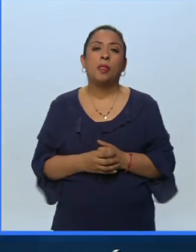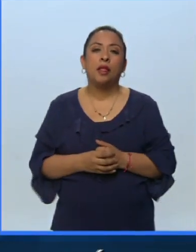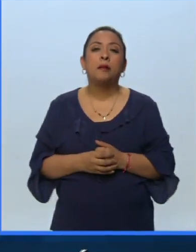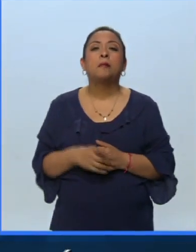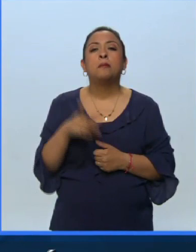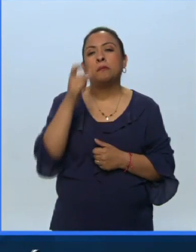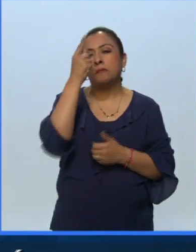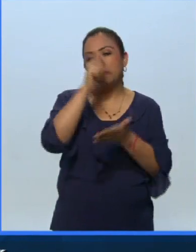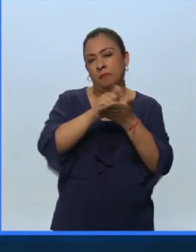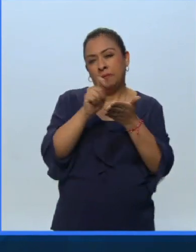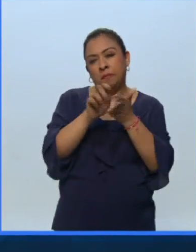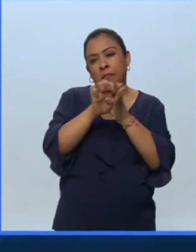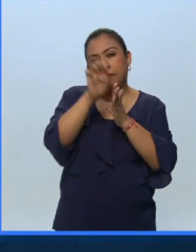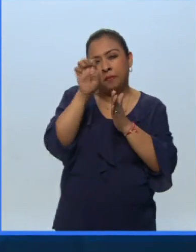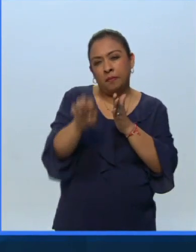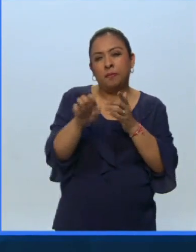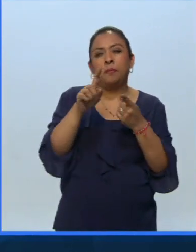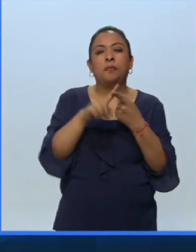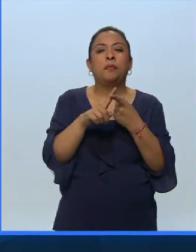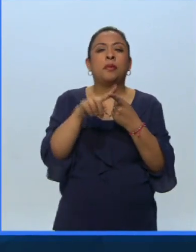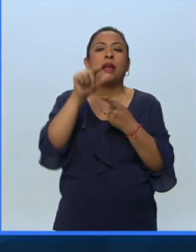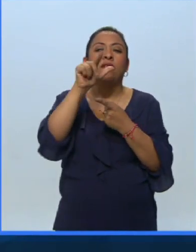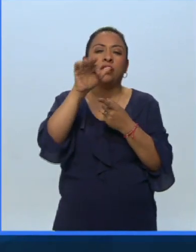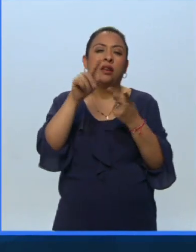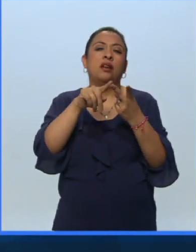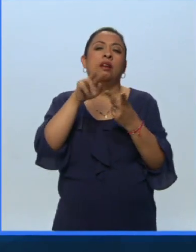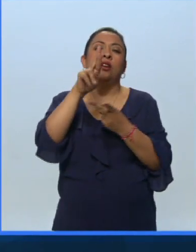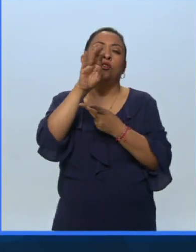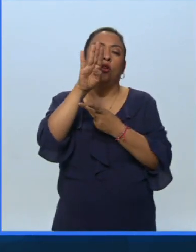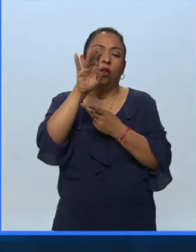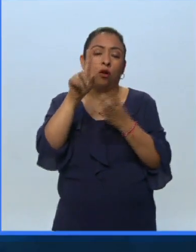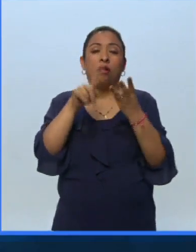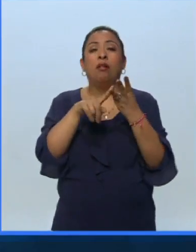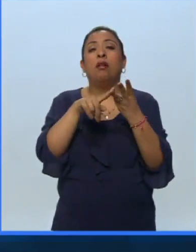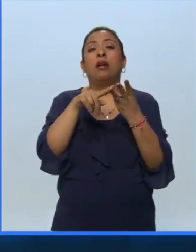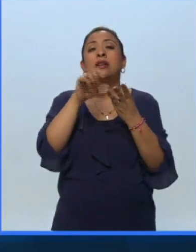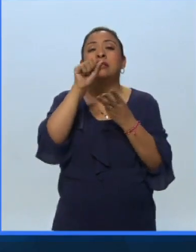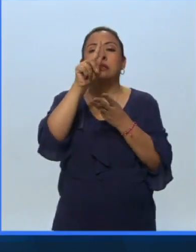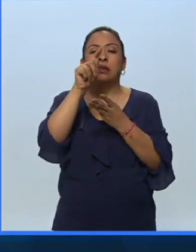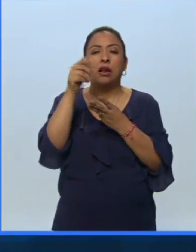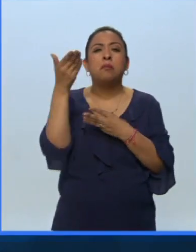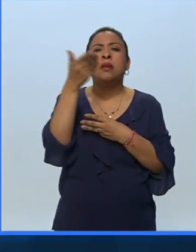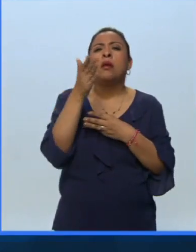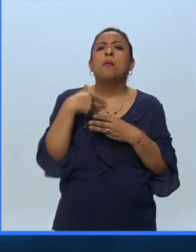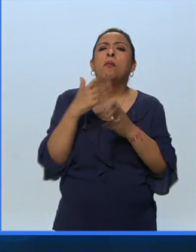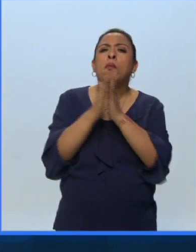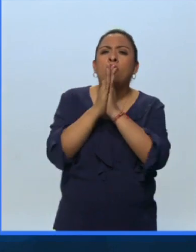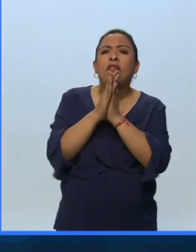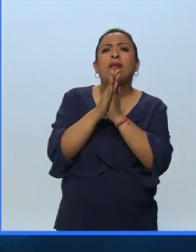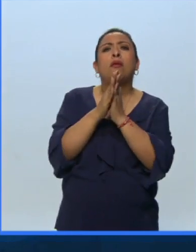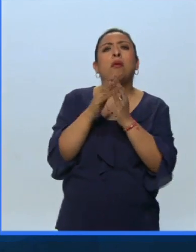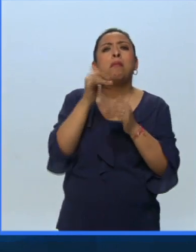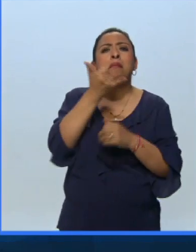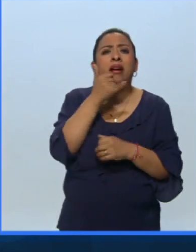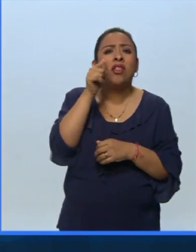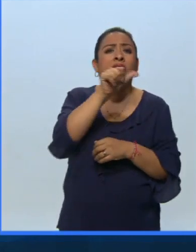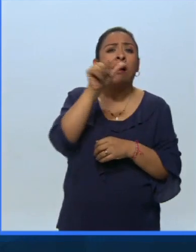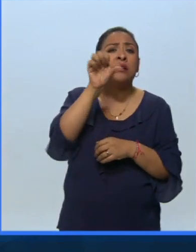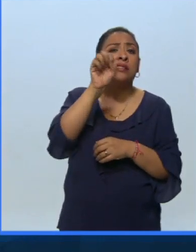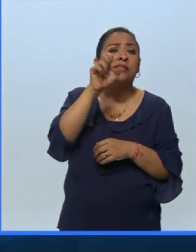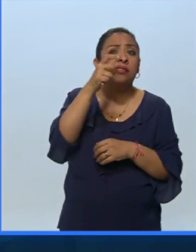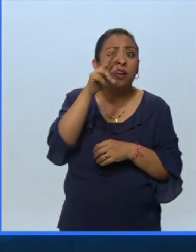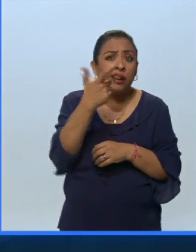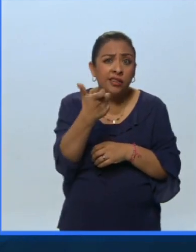escritores del tamaño de André Gide de Romain Roland piden a Stalin clemencia para Serge ¿por qué? porque Serge ha